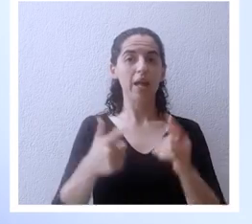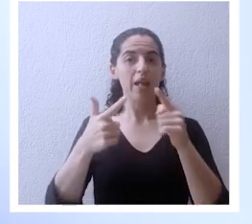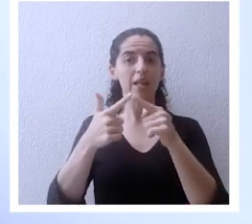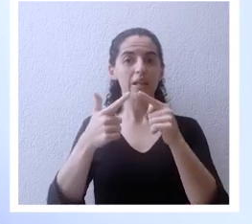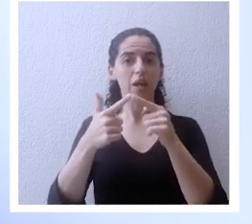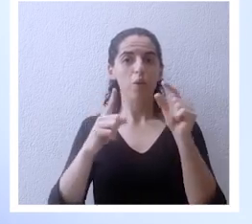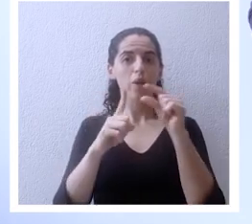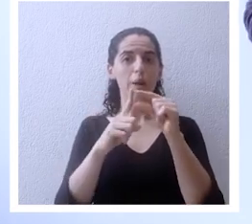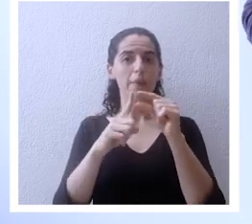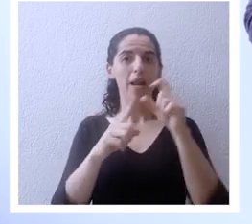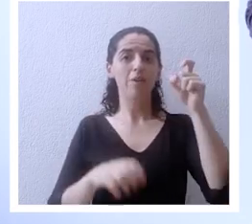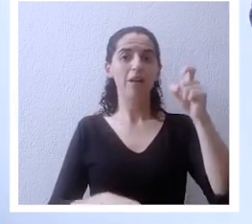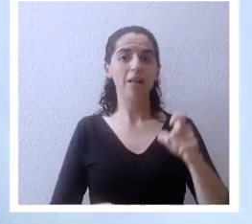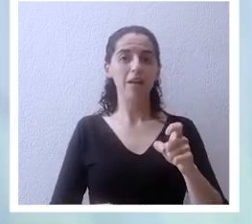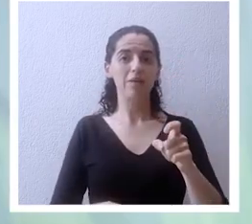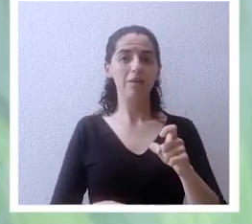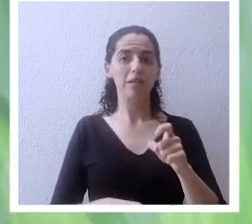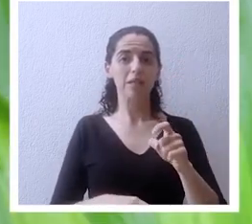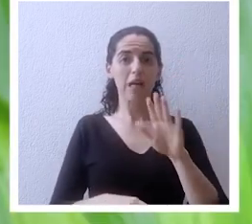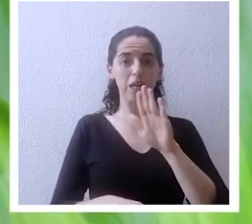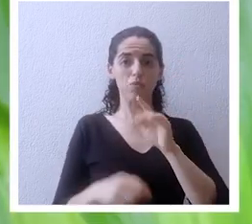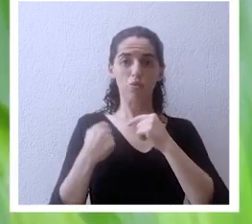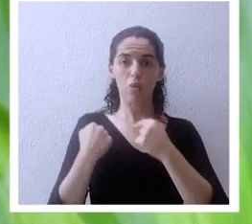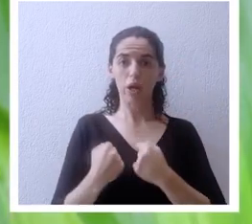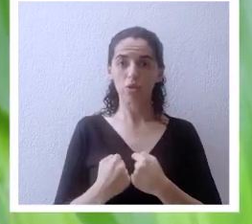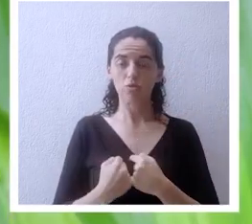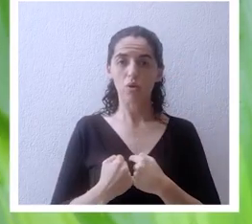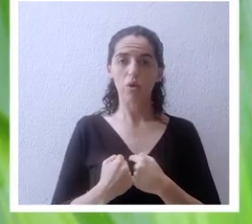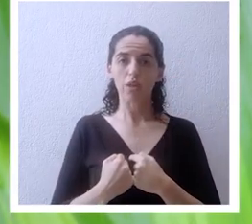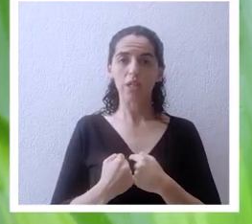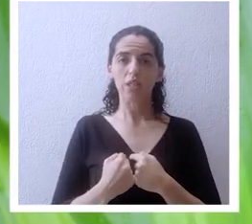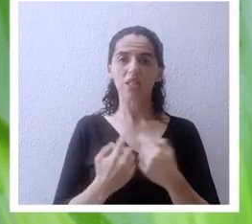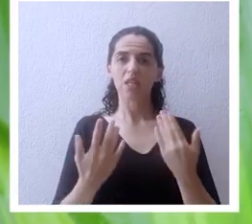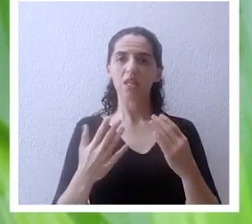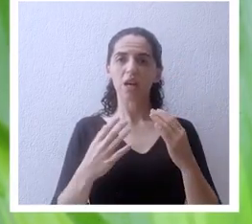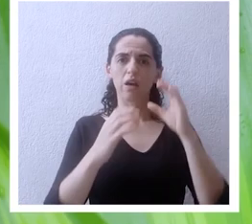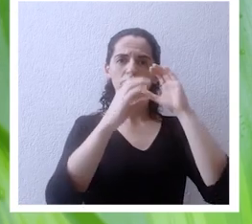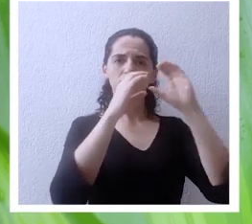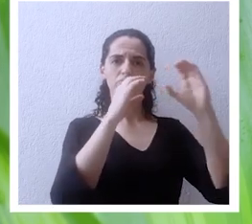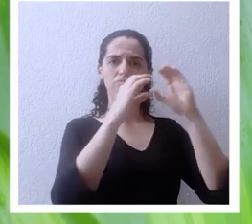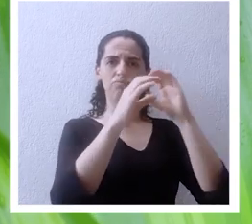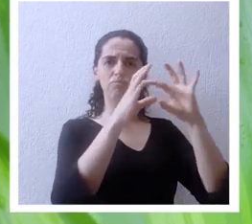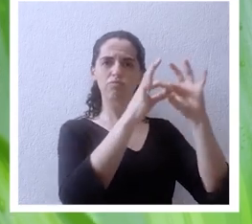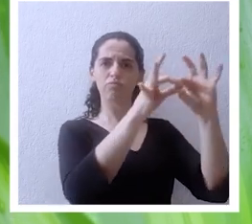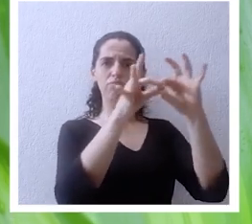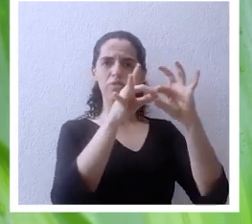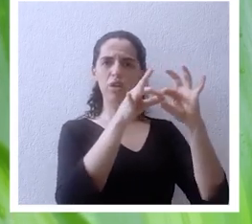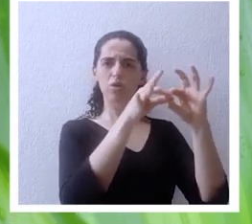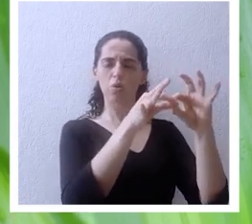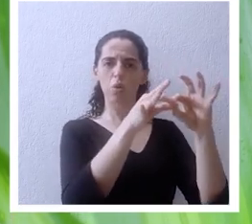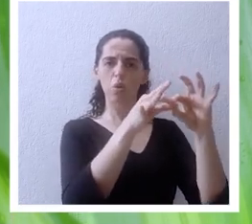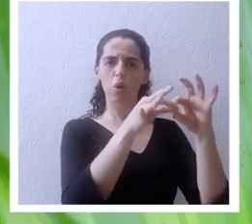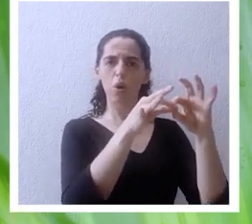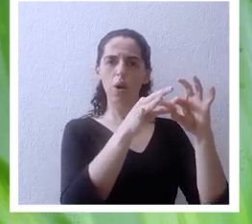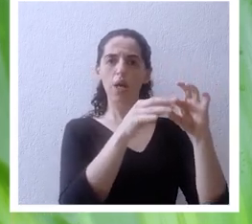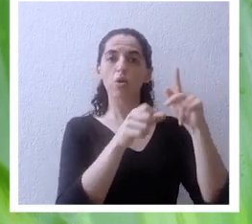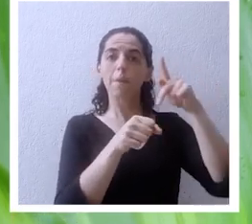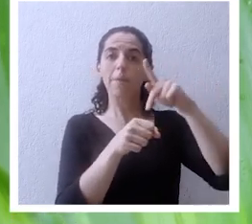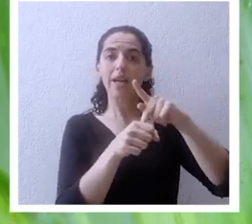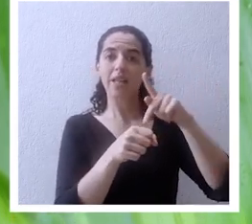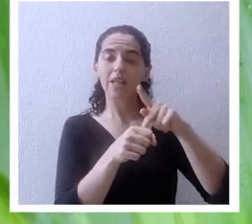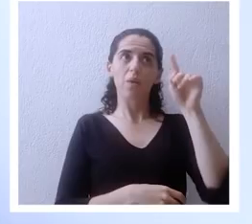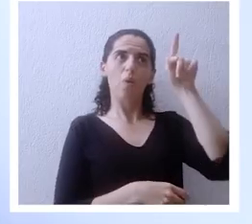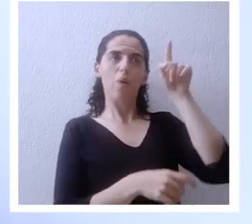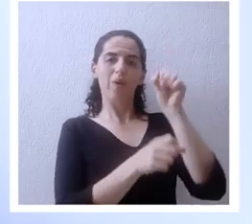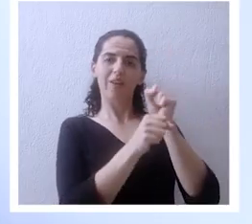creo que debe estar en nuestros corazones hoy es comunión comunión es participar en las cosas comunes unos